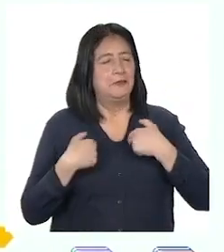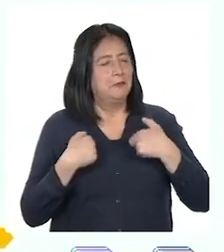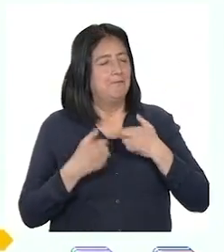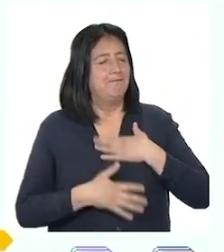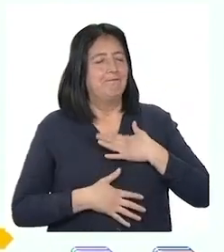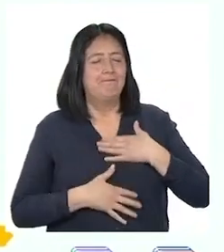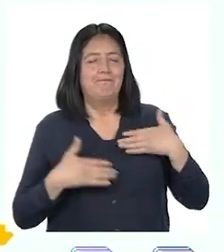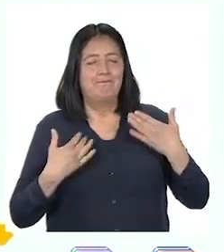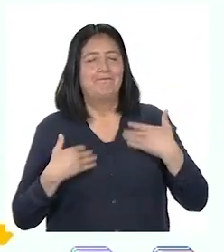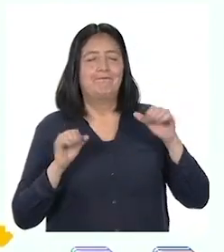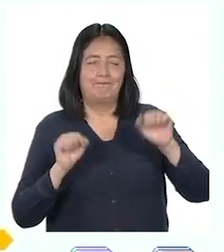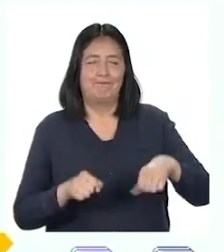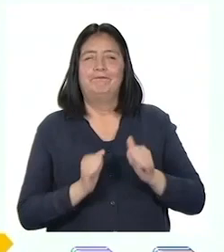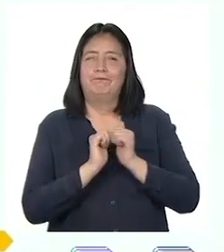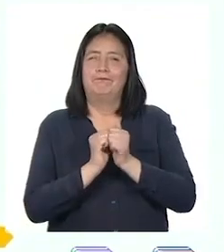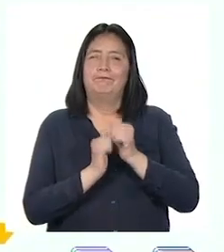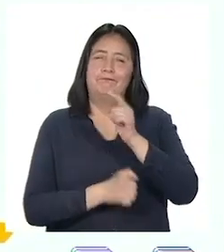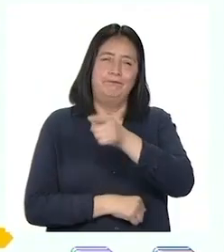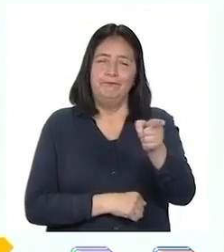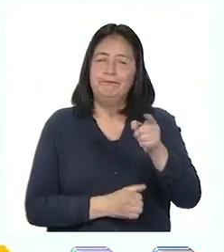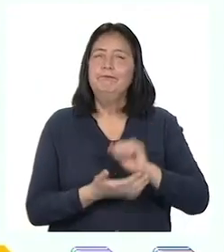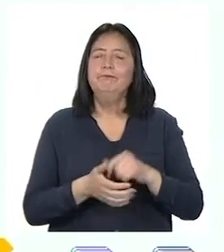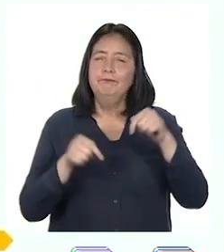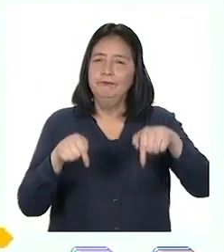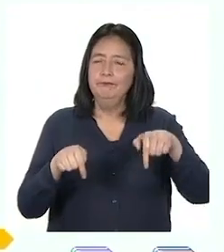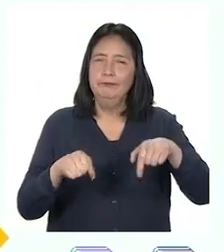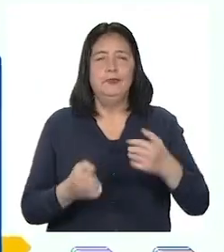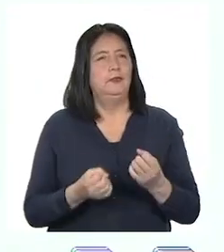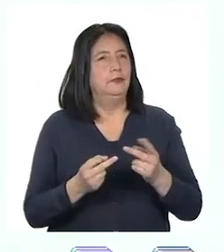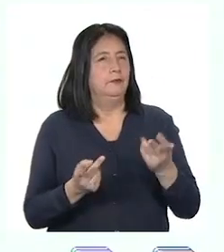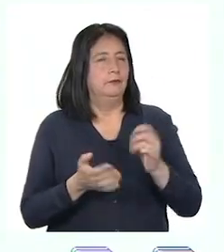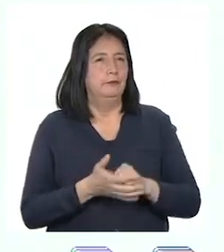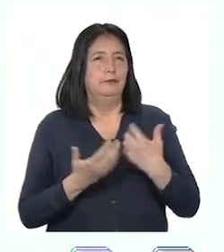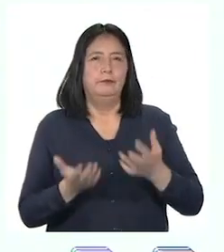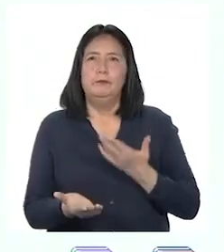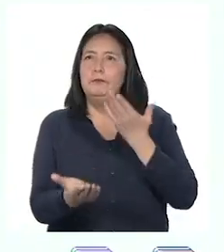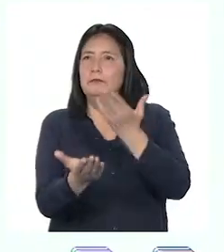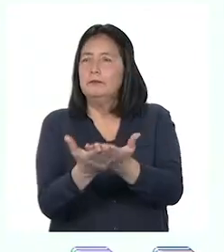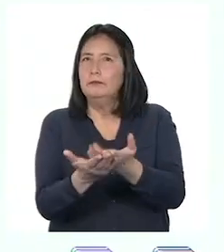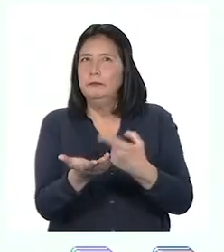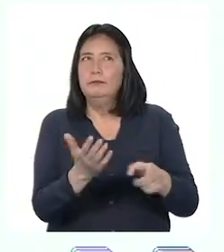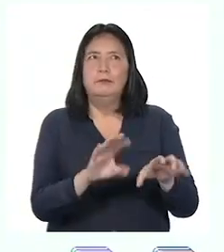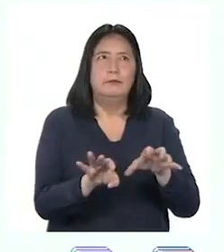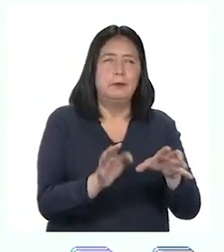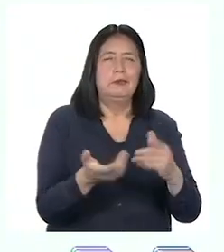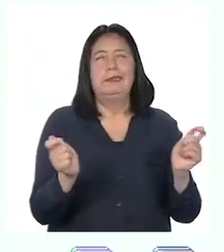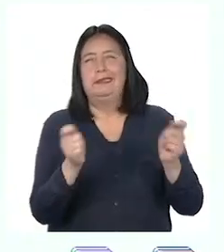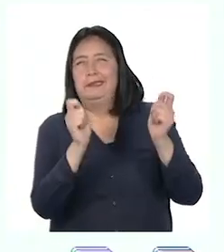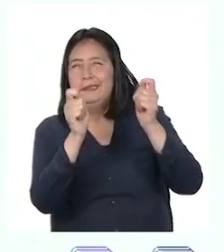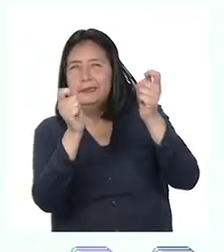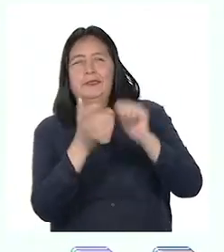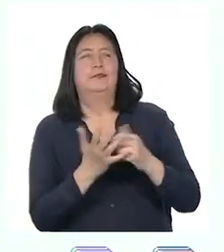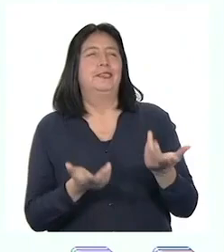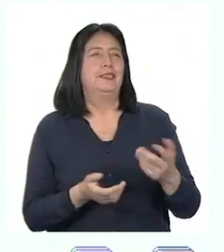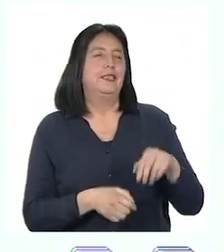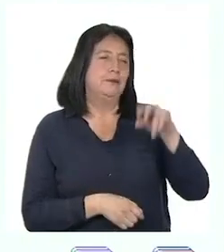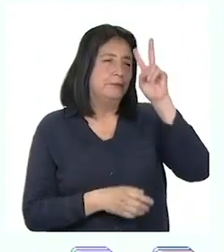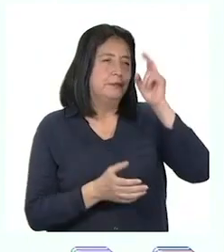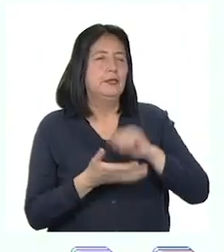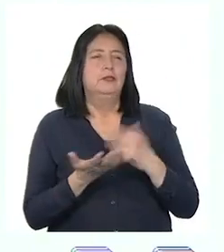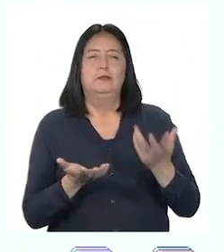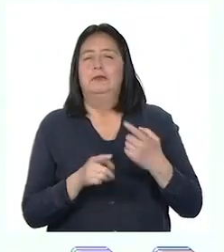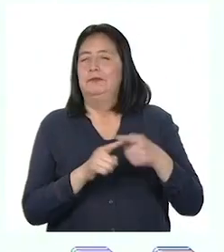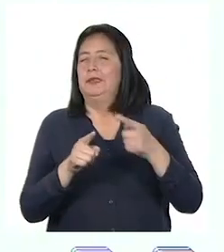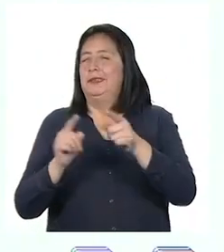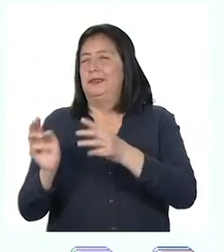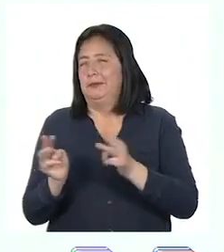muy contenta de poder compartir con ustedes esta oportunidad de proponer acciones para celebrar las fiestas patrias de una manera